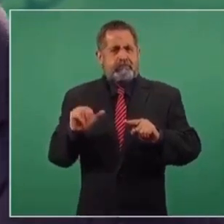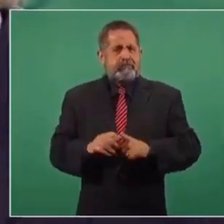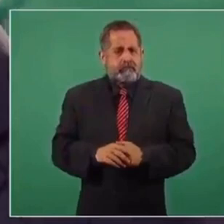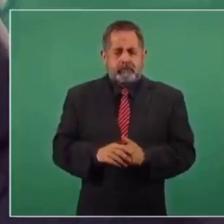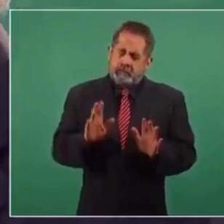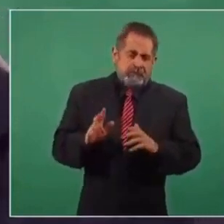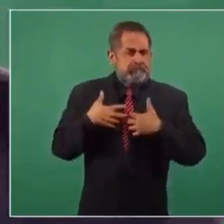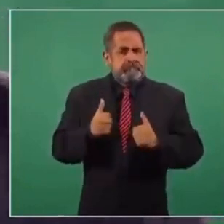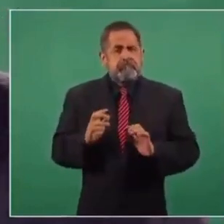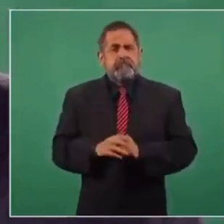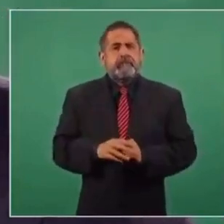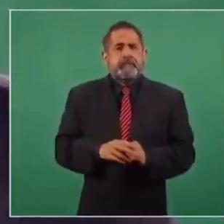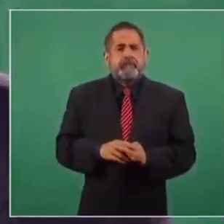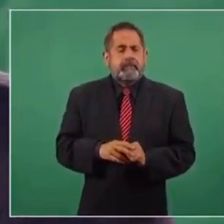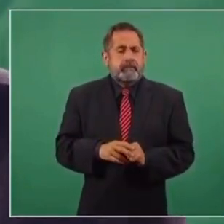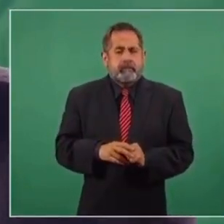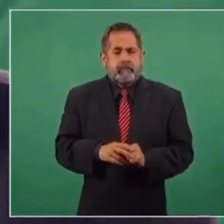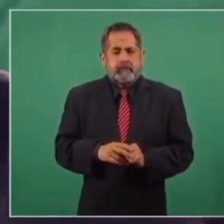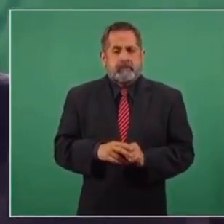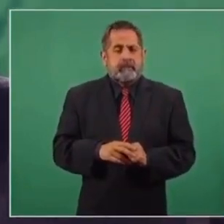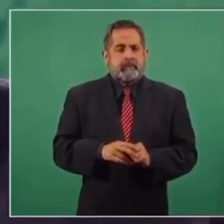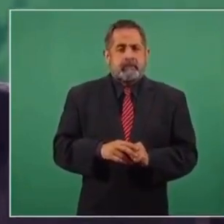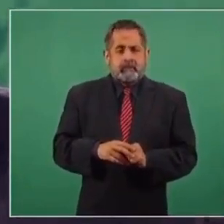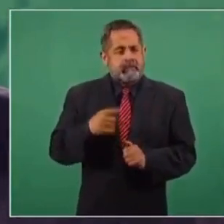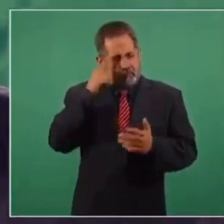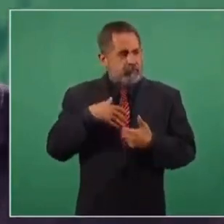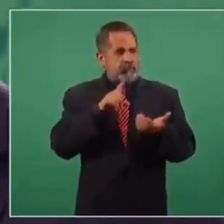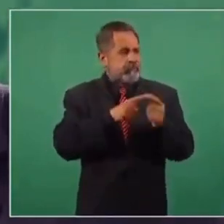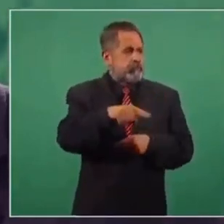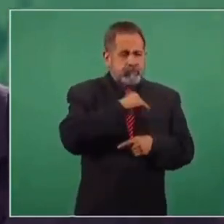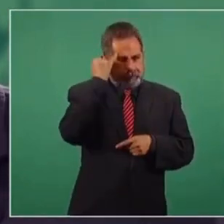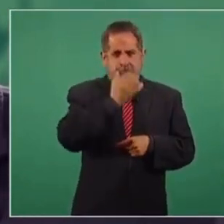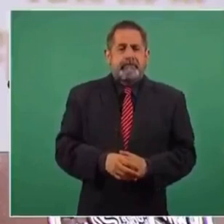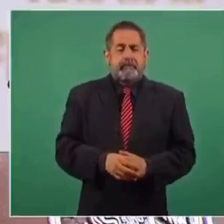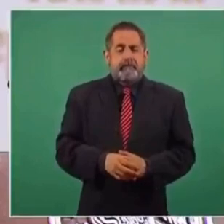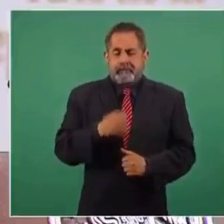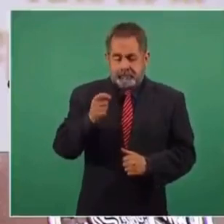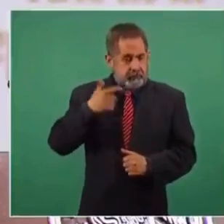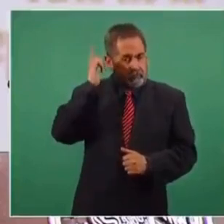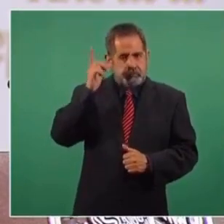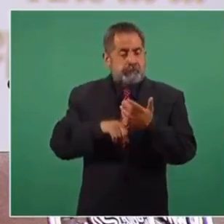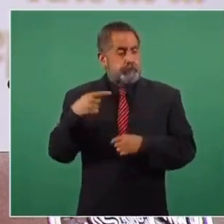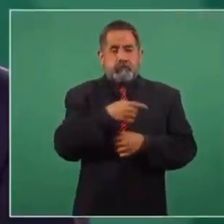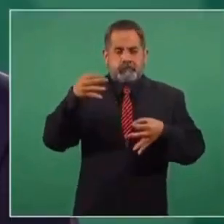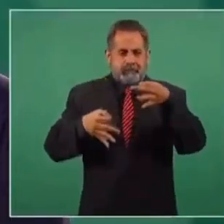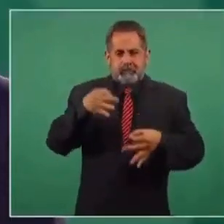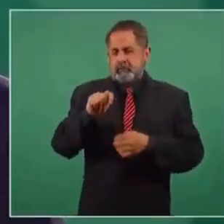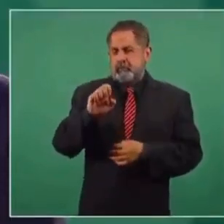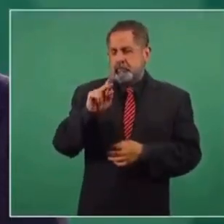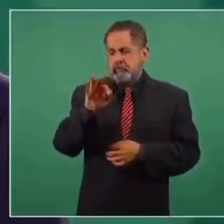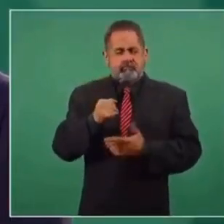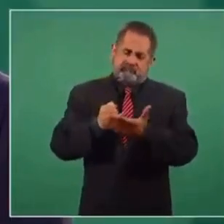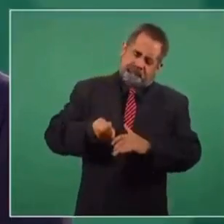Y yo entiendo que existan posturas conservadoras. Entonces, ojalá y el tribunal resuelva bien